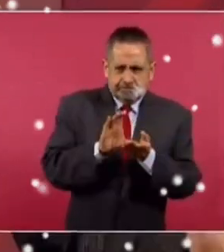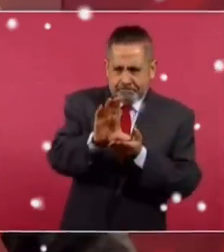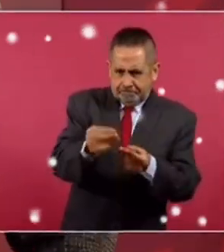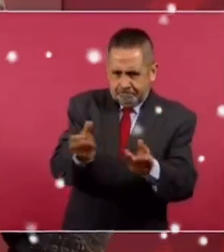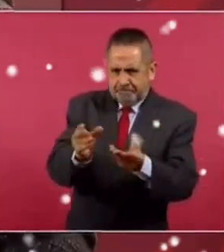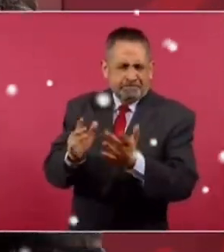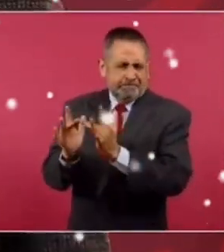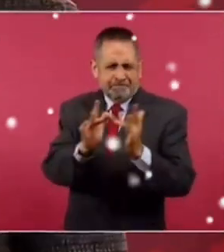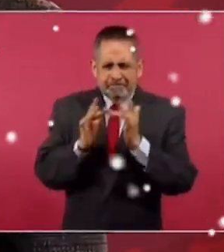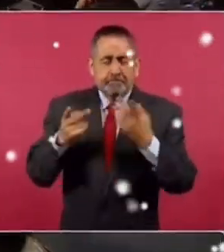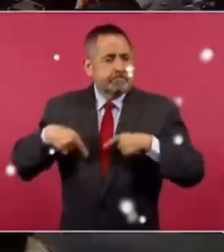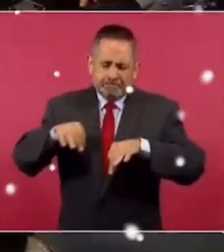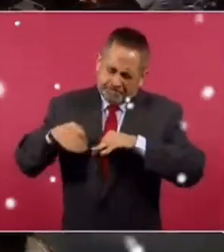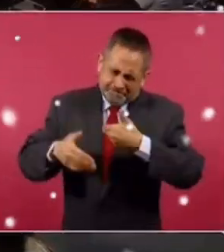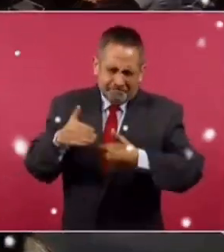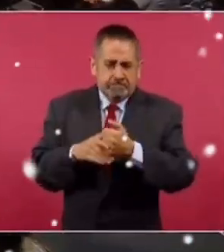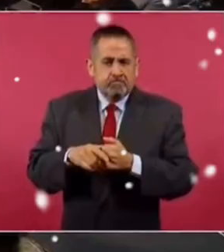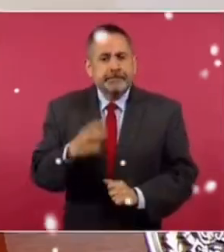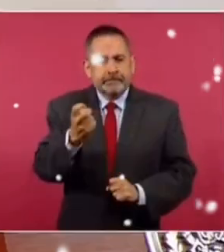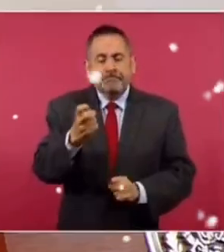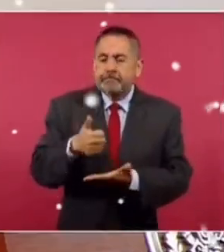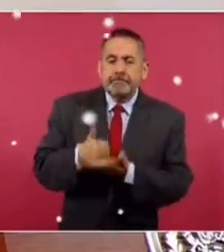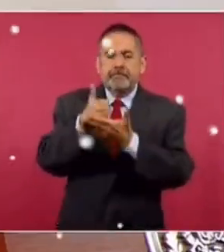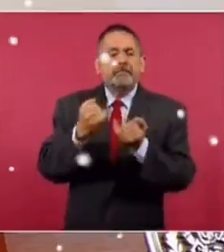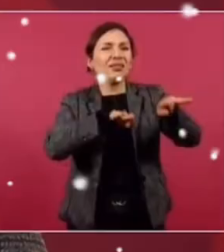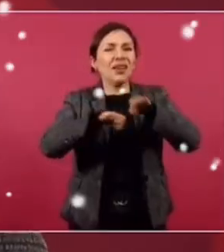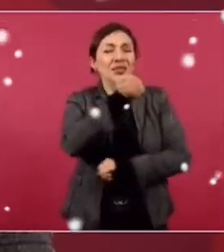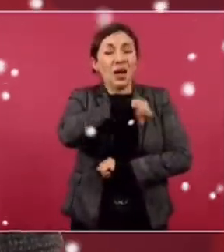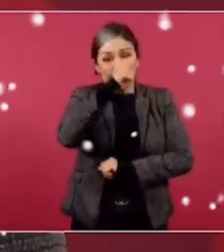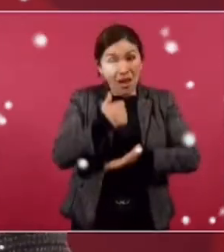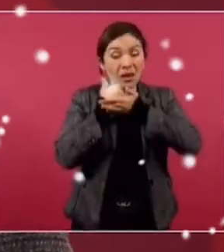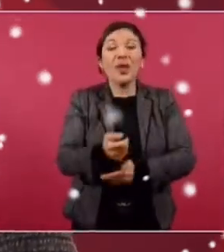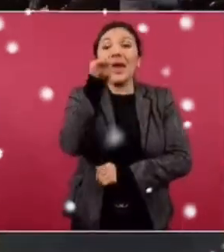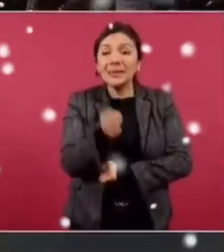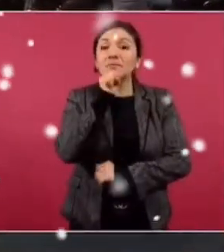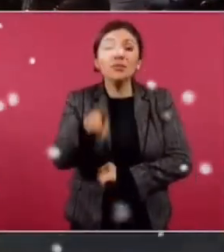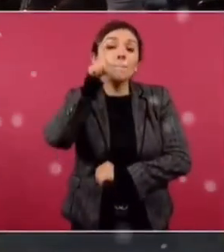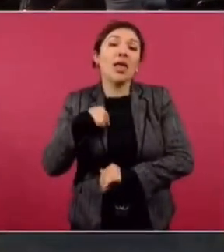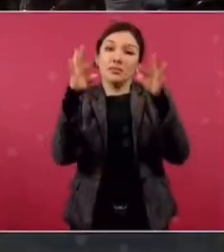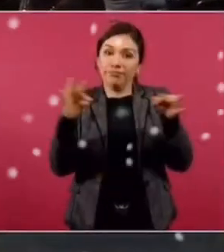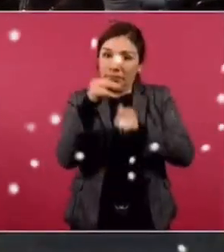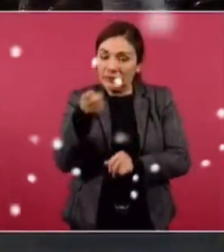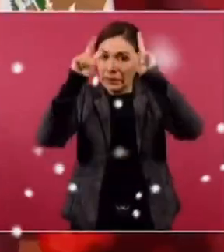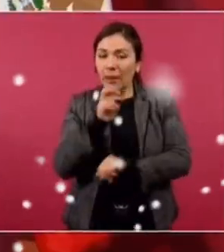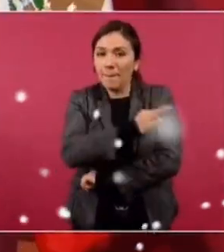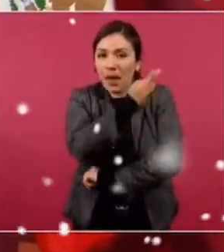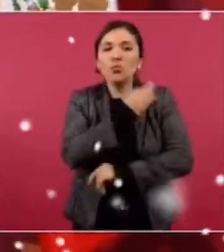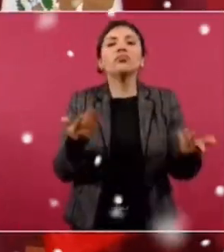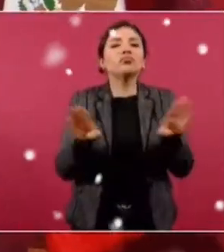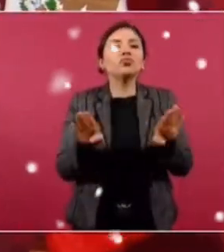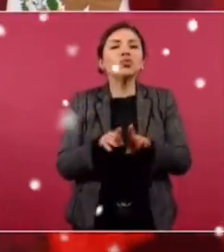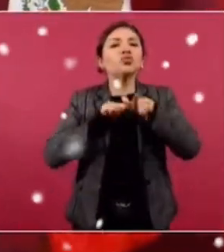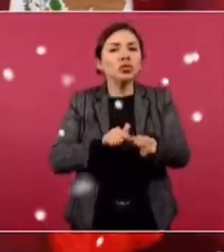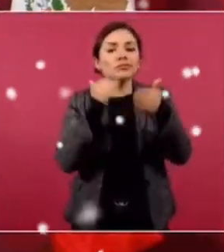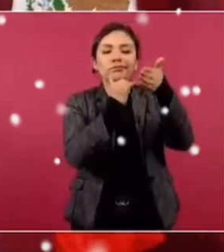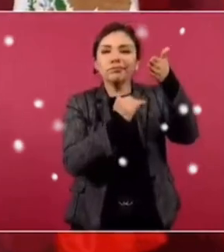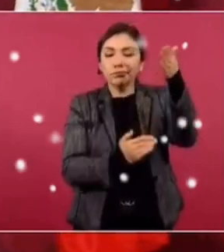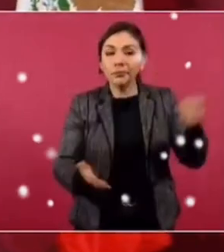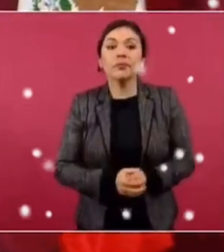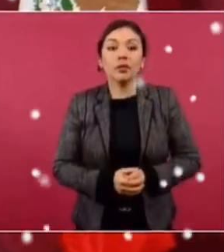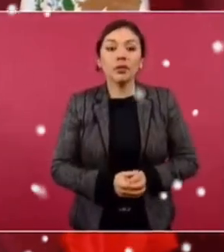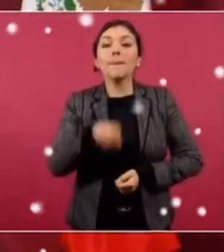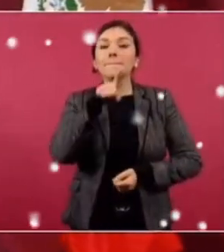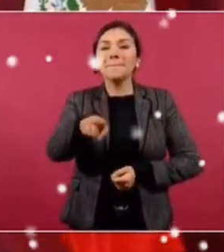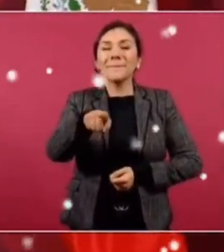trabajadores de campo. En el caso de la vacunación, entonces mañana también vamos a informar sobre eso, sobre la vacunación, cómo va y